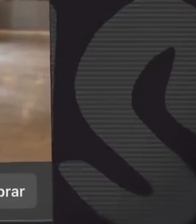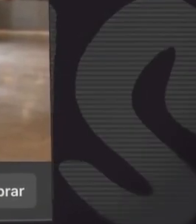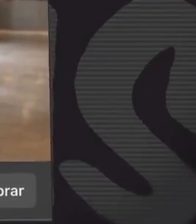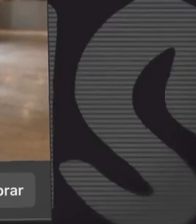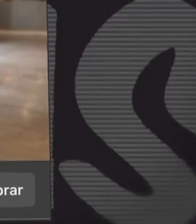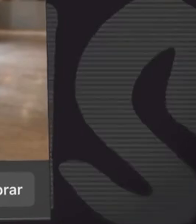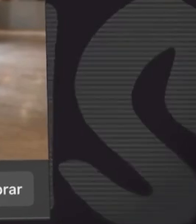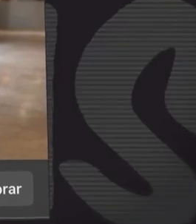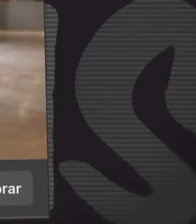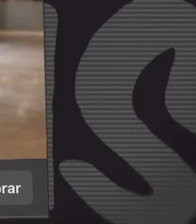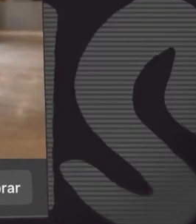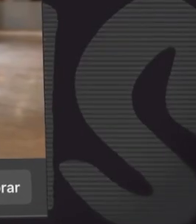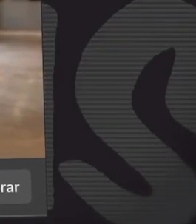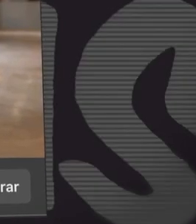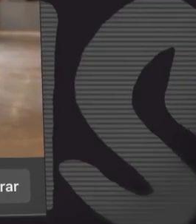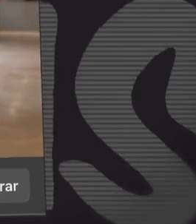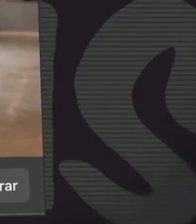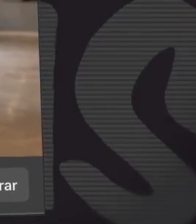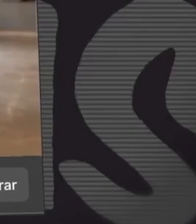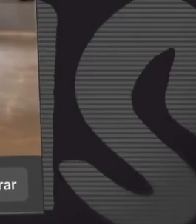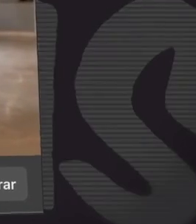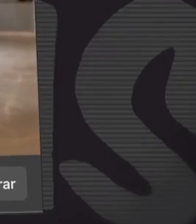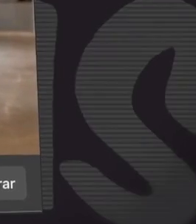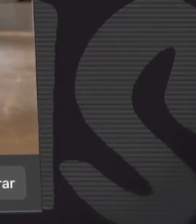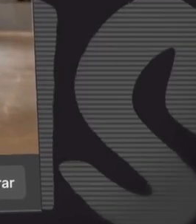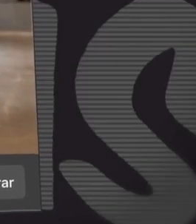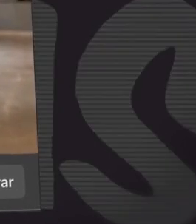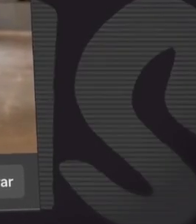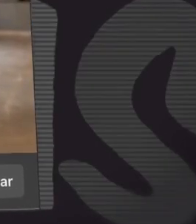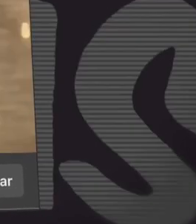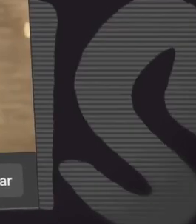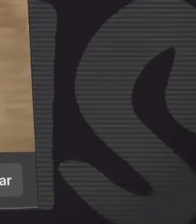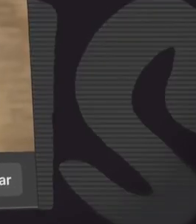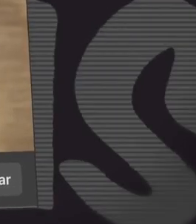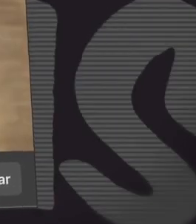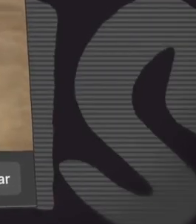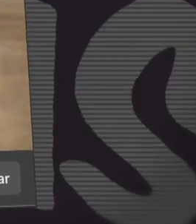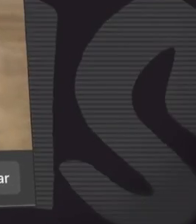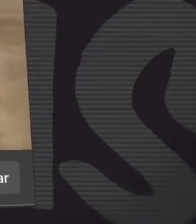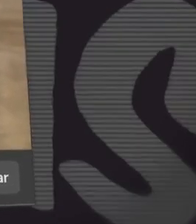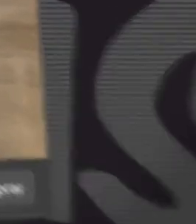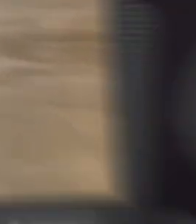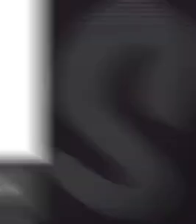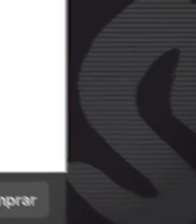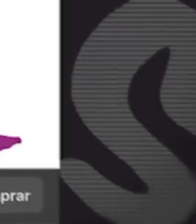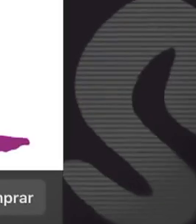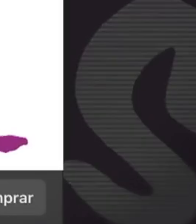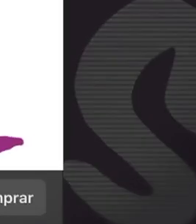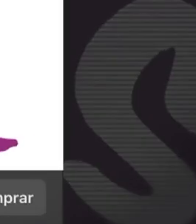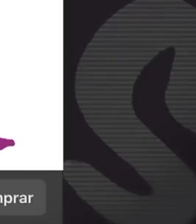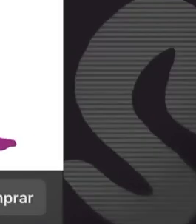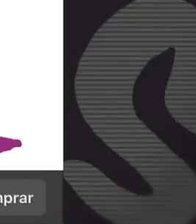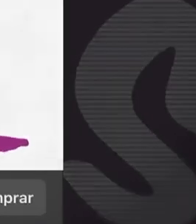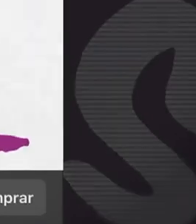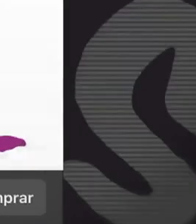video en el que supuestamente la presidenta Claudia Sheinbaum llama a invertir en una plataforma financiera. ¡Mentira! El